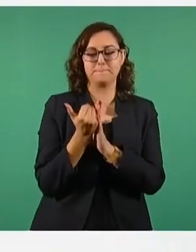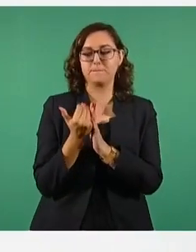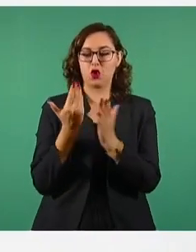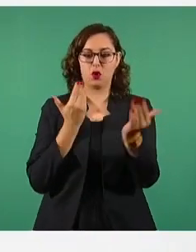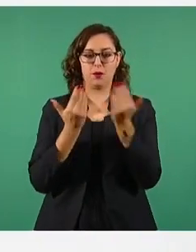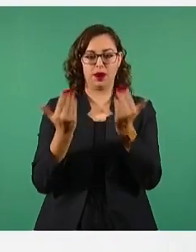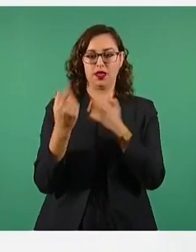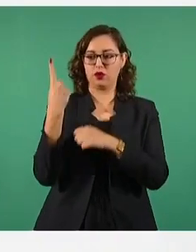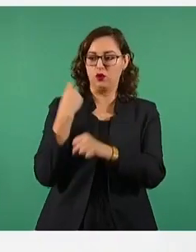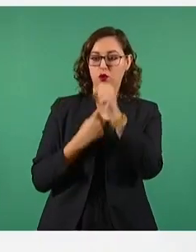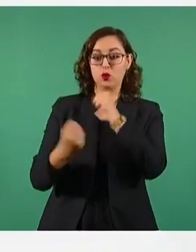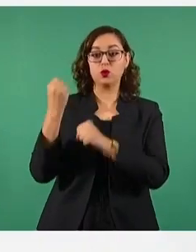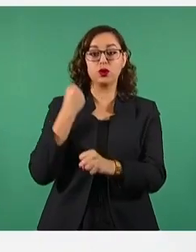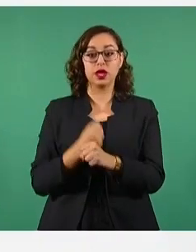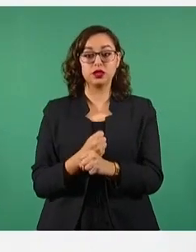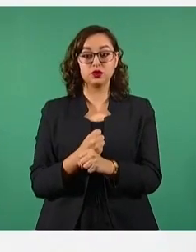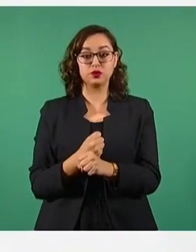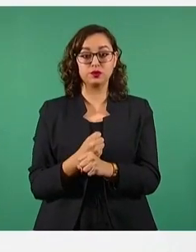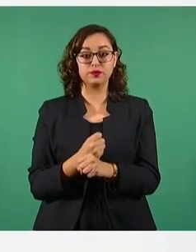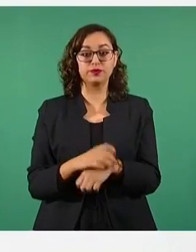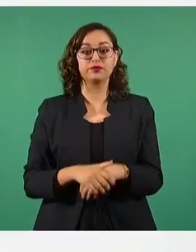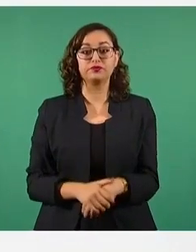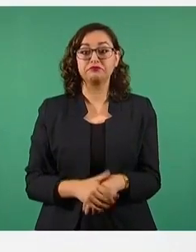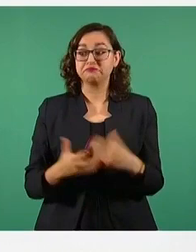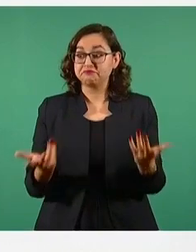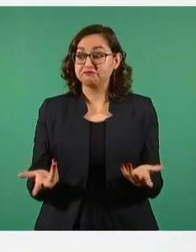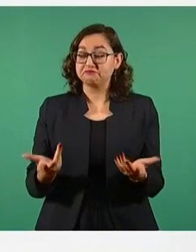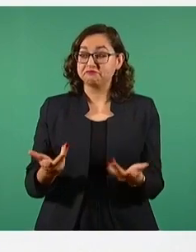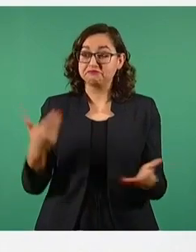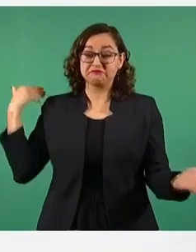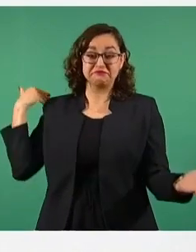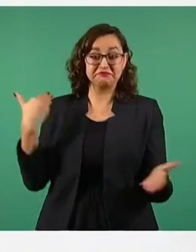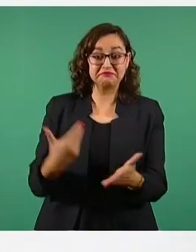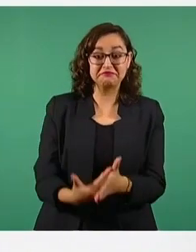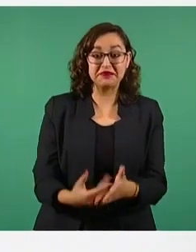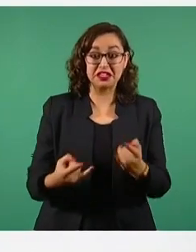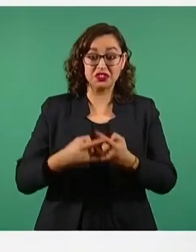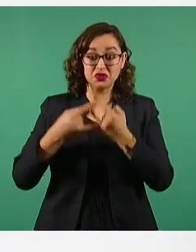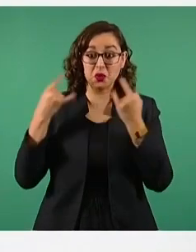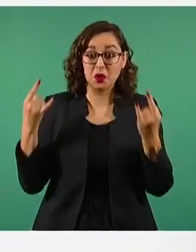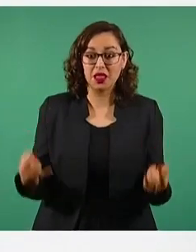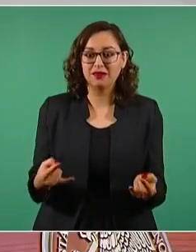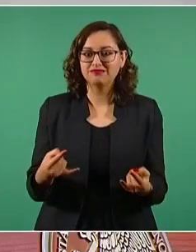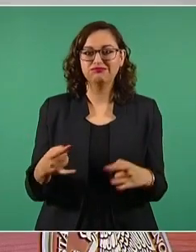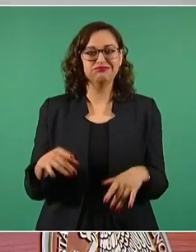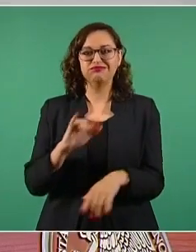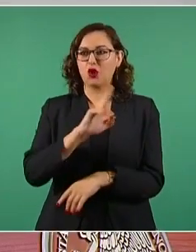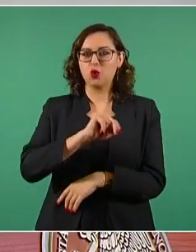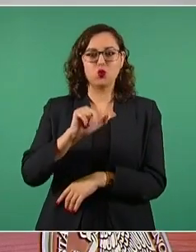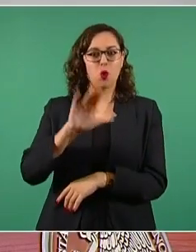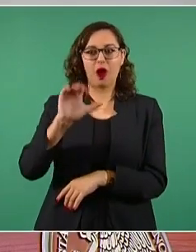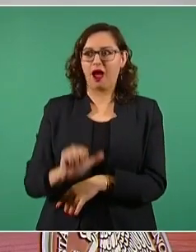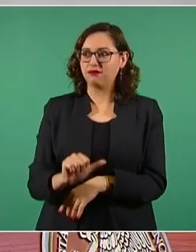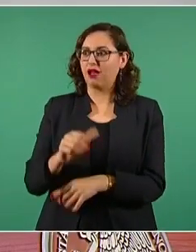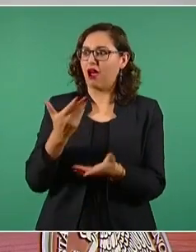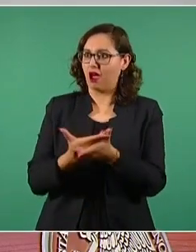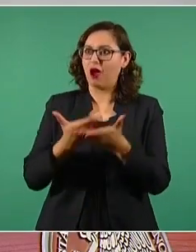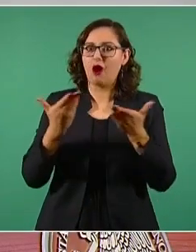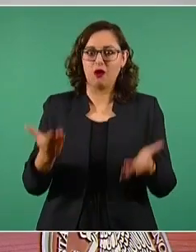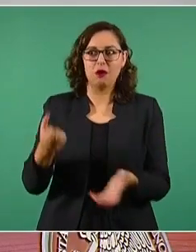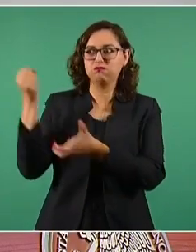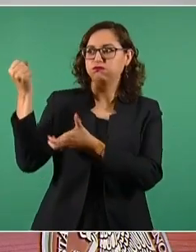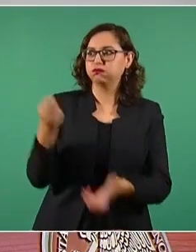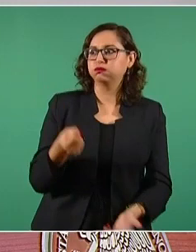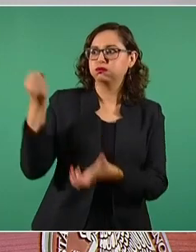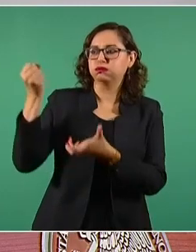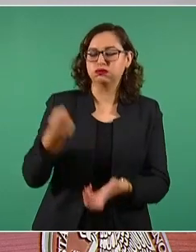pasado y la mejor en la historia del país. No hemos contratado deuda pública adicional.